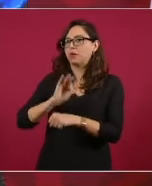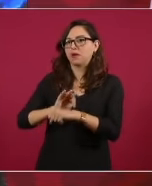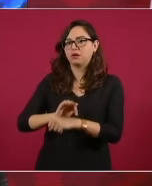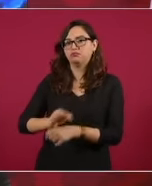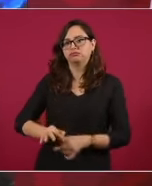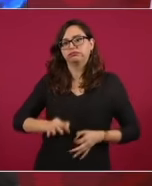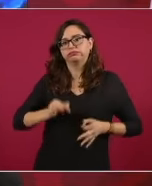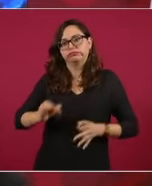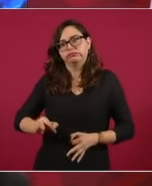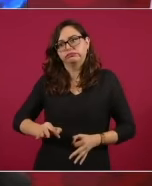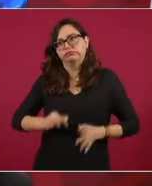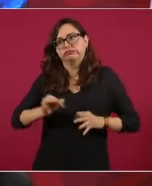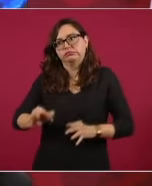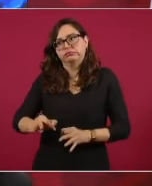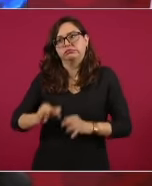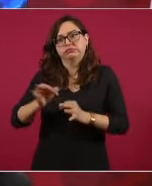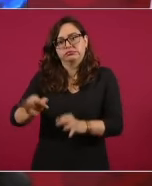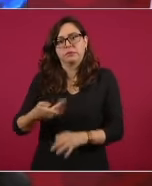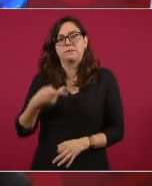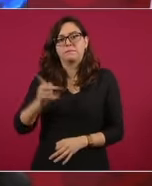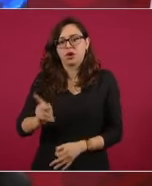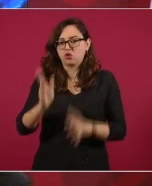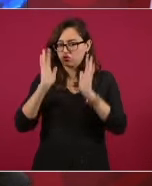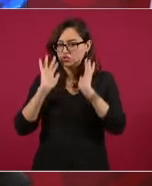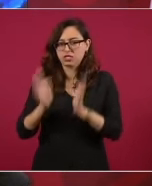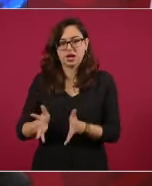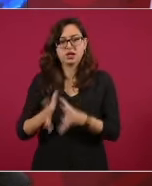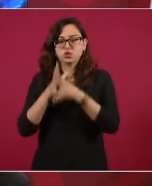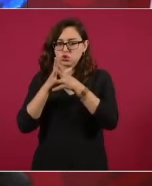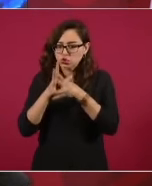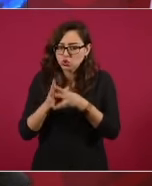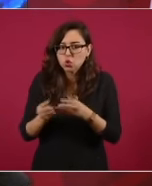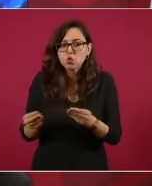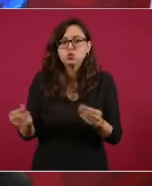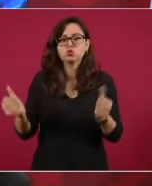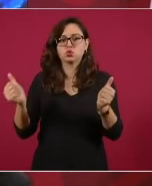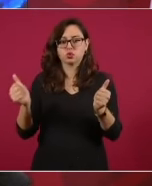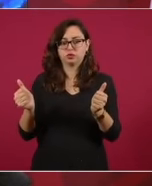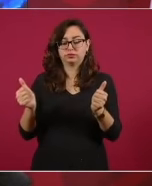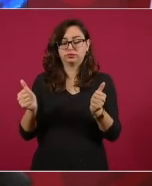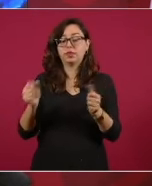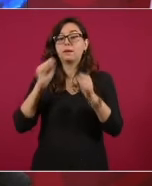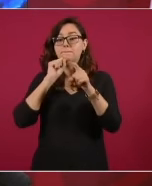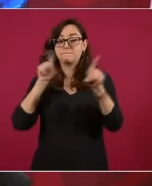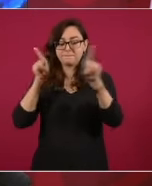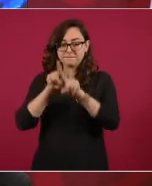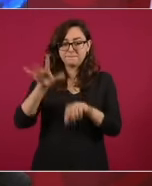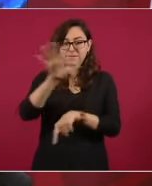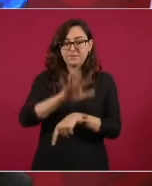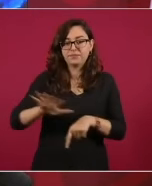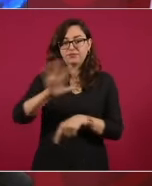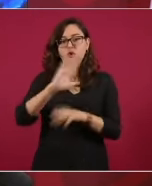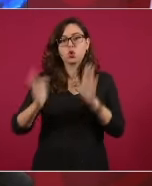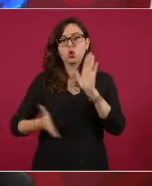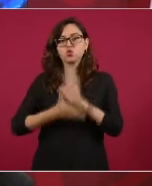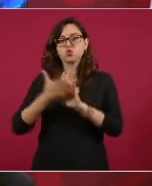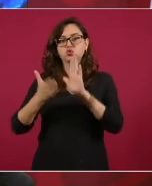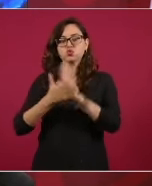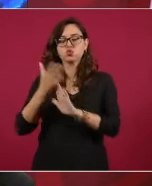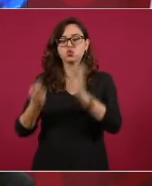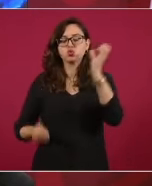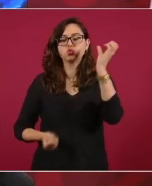Y aquí ya se empezó a construir el nuevo aeropuerto. Entonces, podríamos decir,